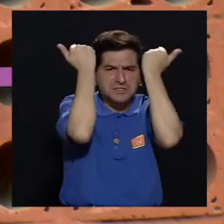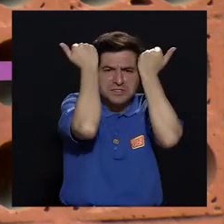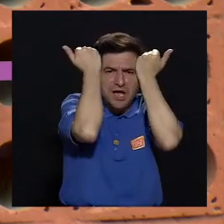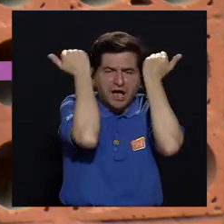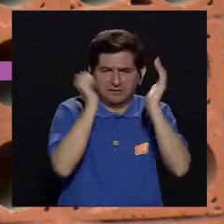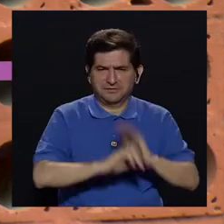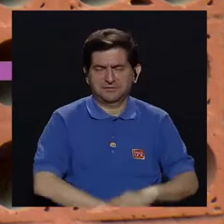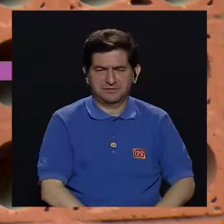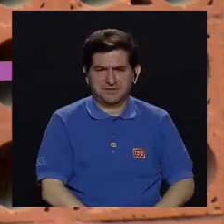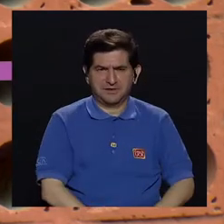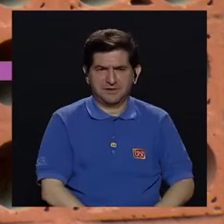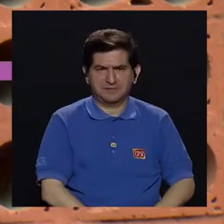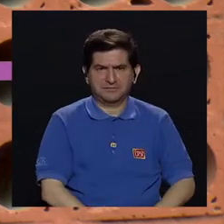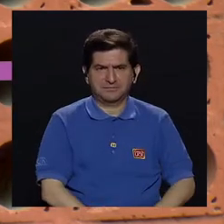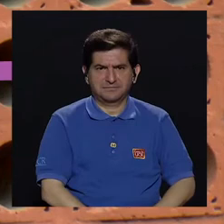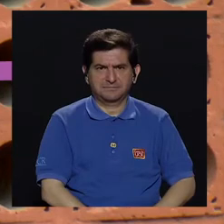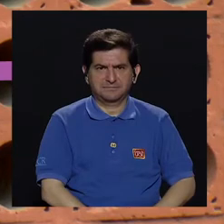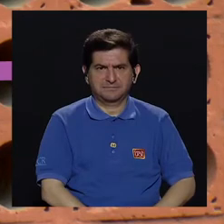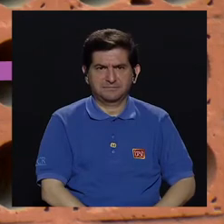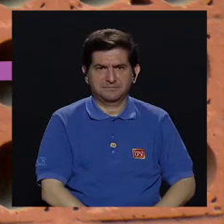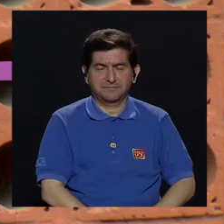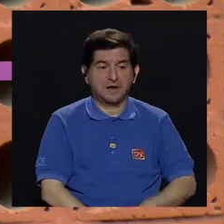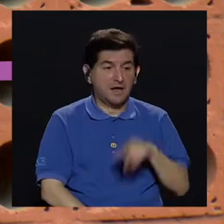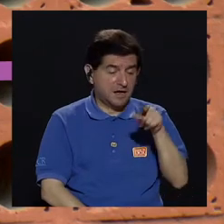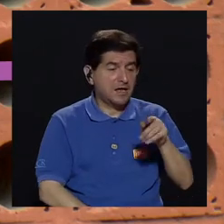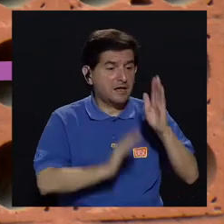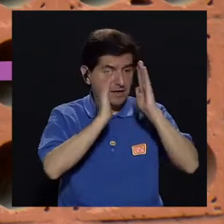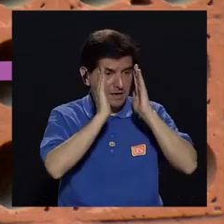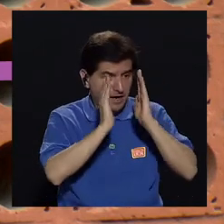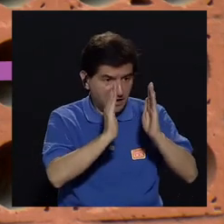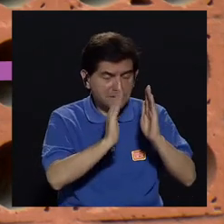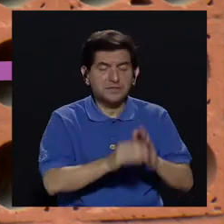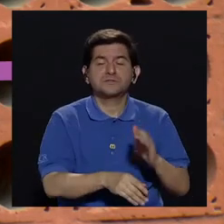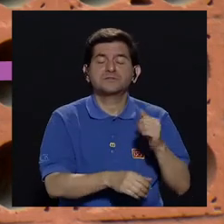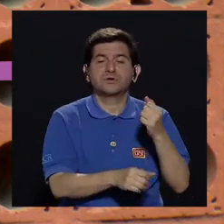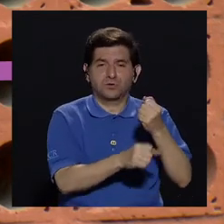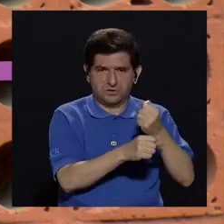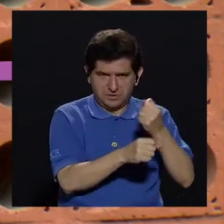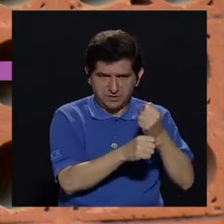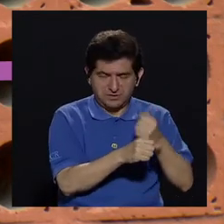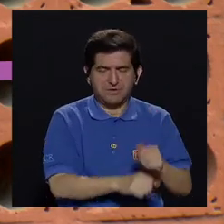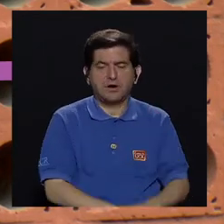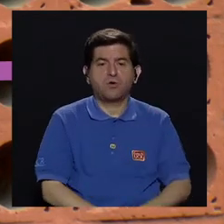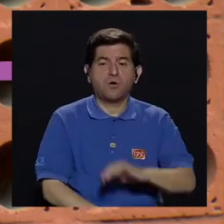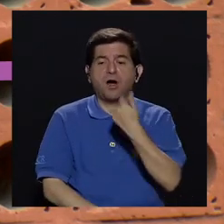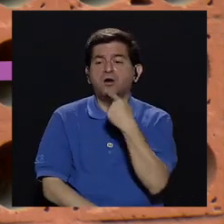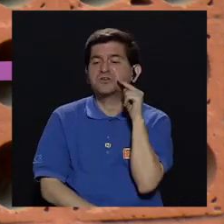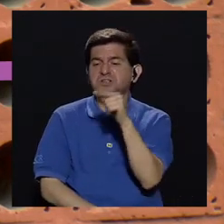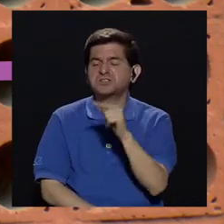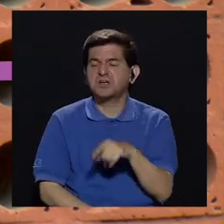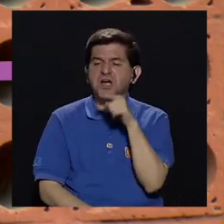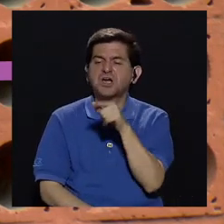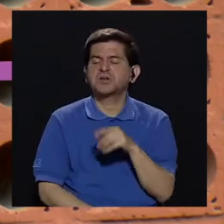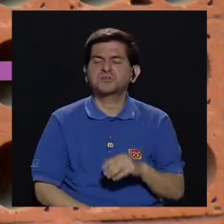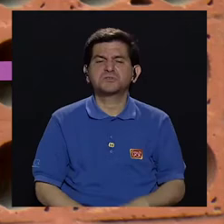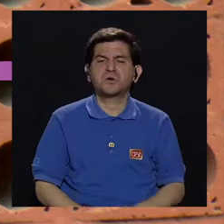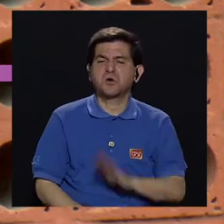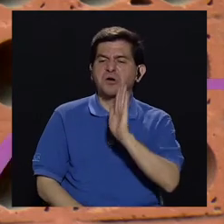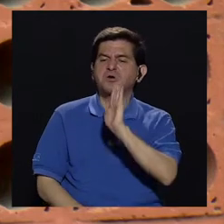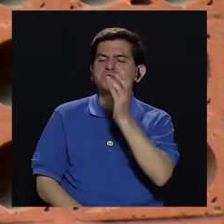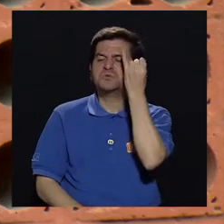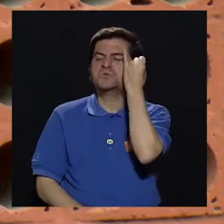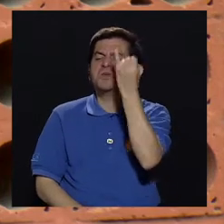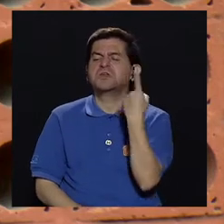psiquiátricos, un psiquiatra, donde un psicólogo y se trata de trabajar. Hay otros que siempre y sencillamente le dicen, eso son